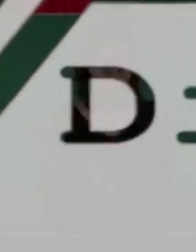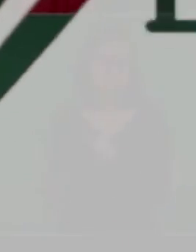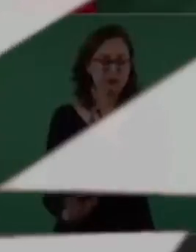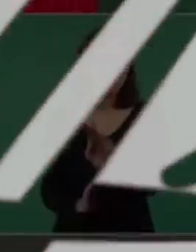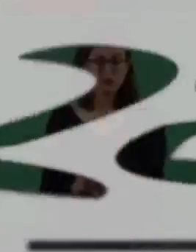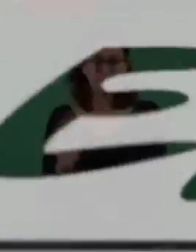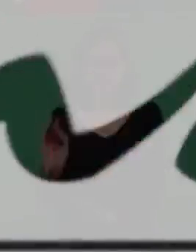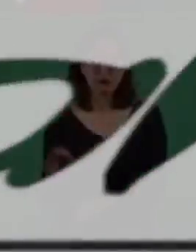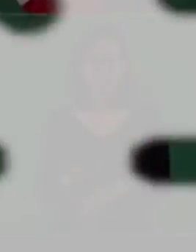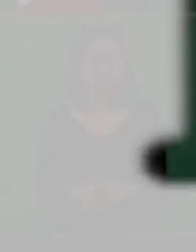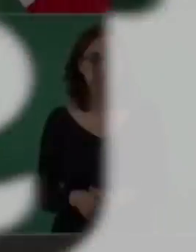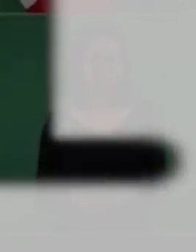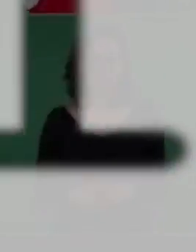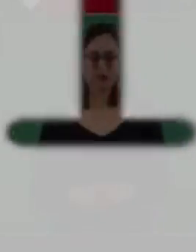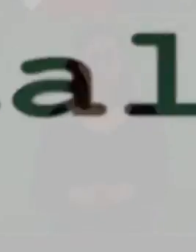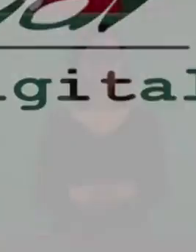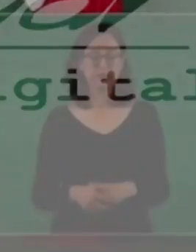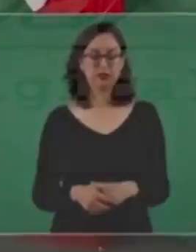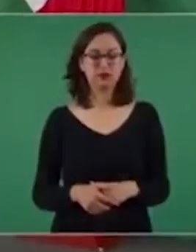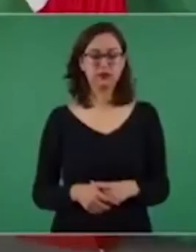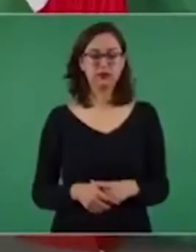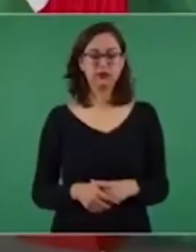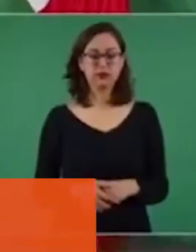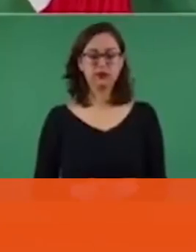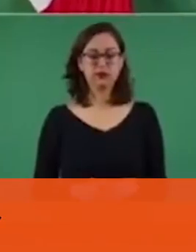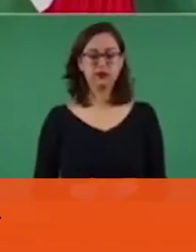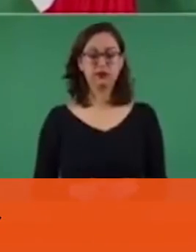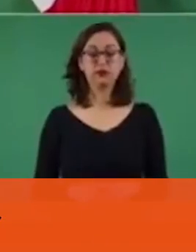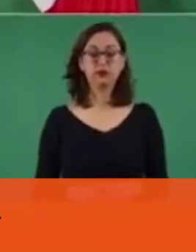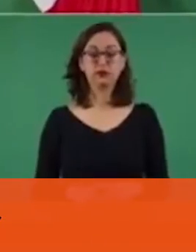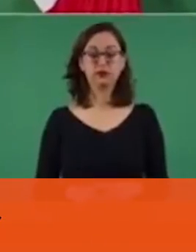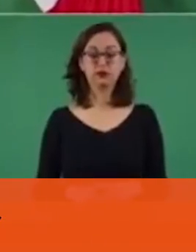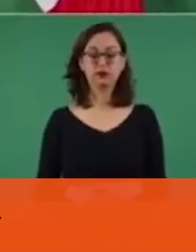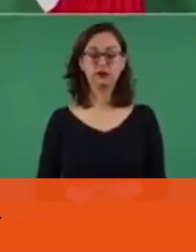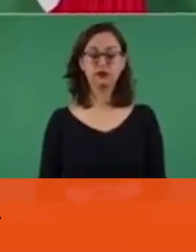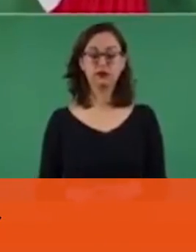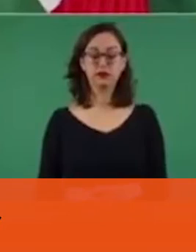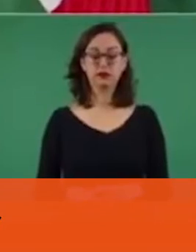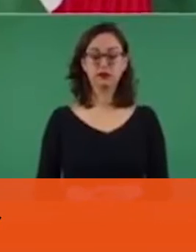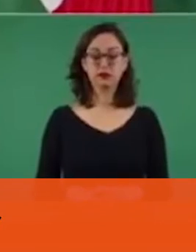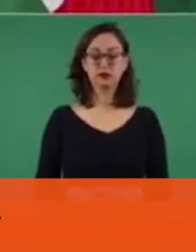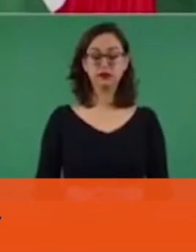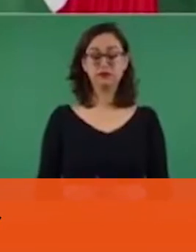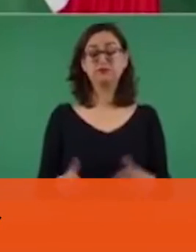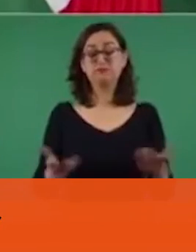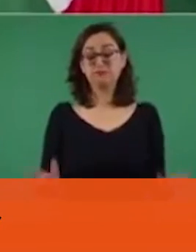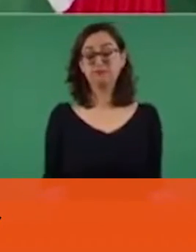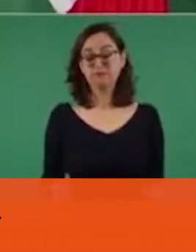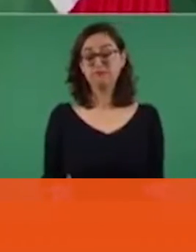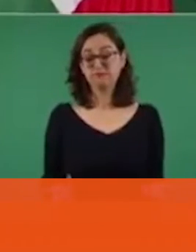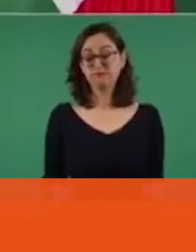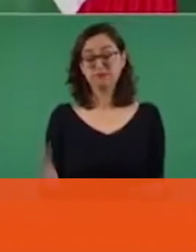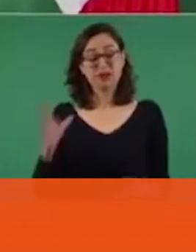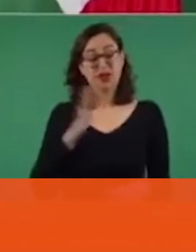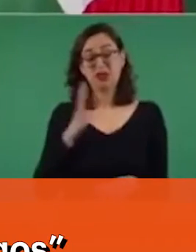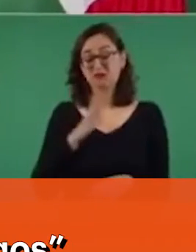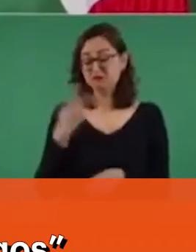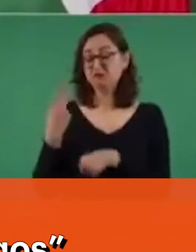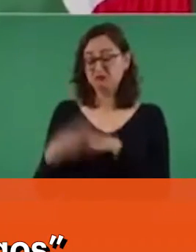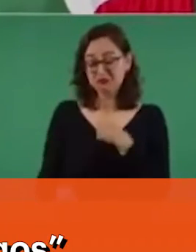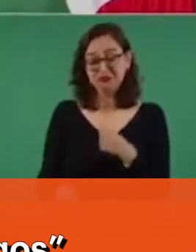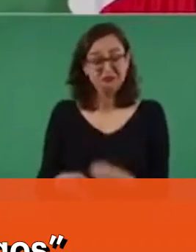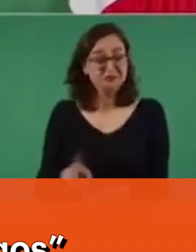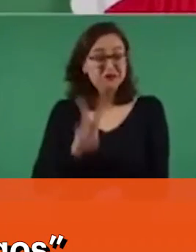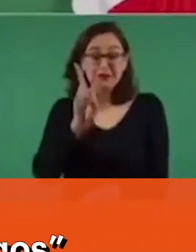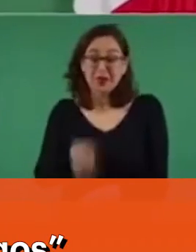Y tenemos que correr ciertos riesgos, como todo en la